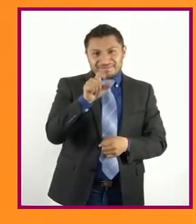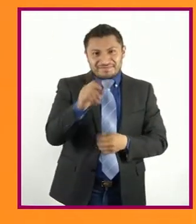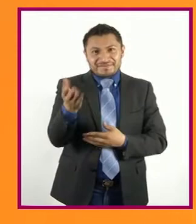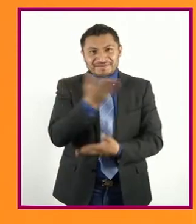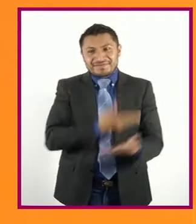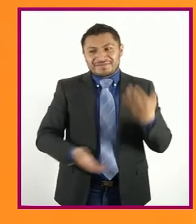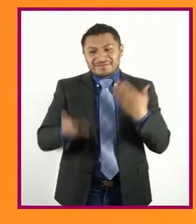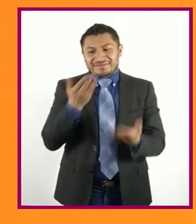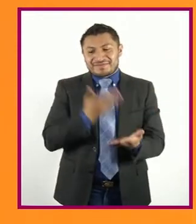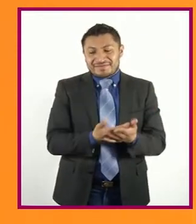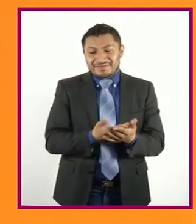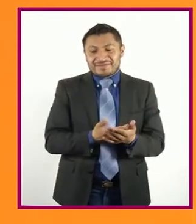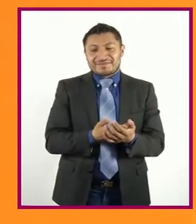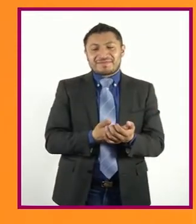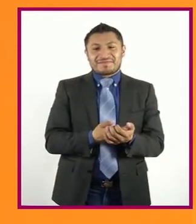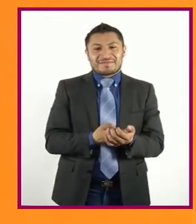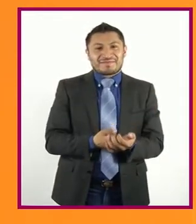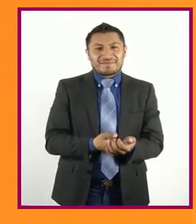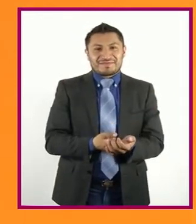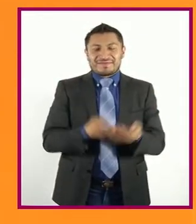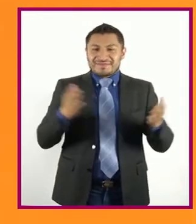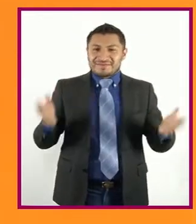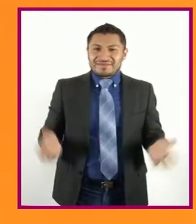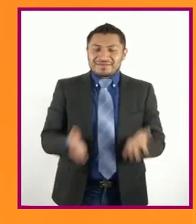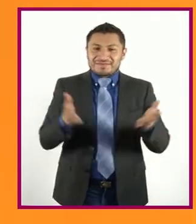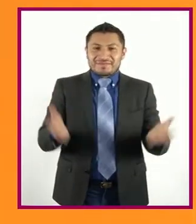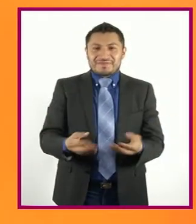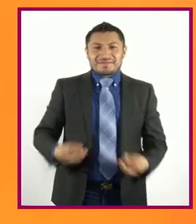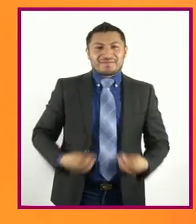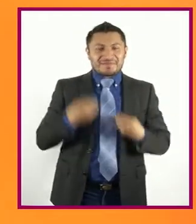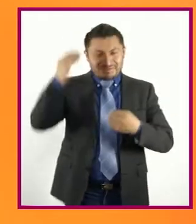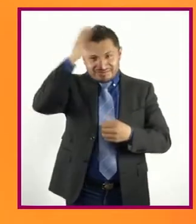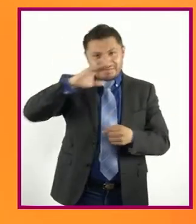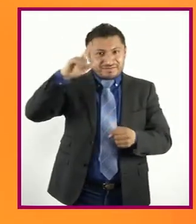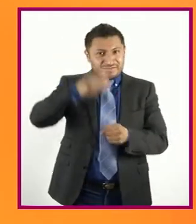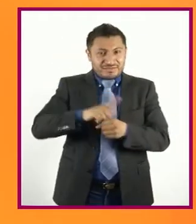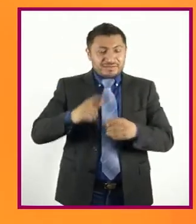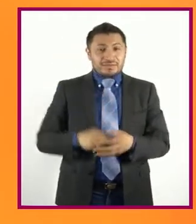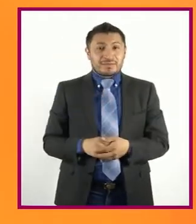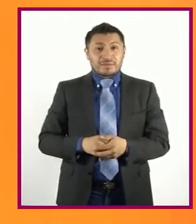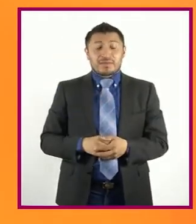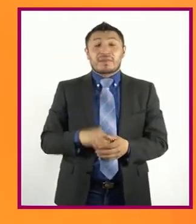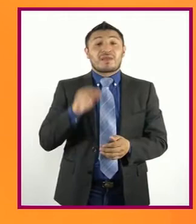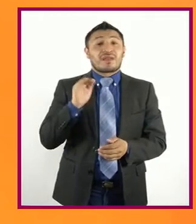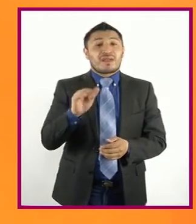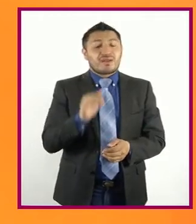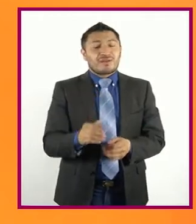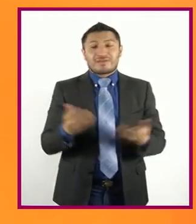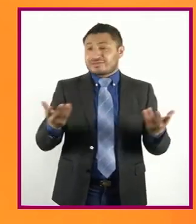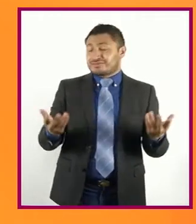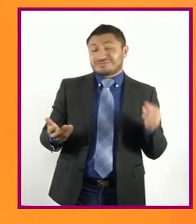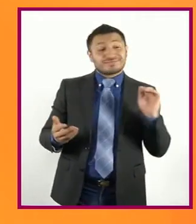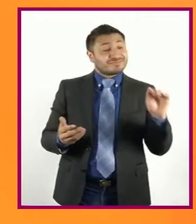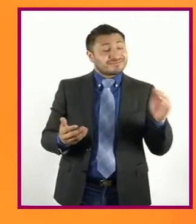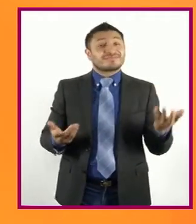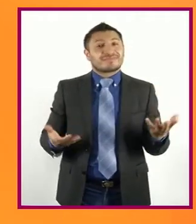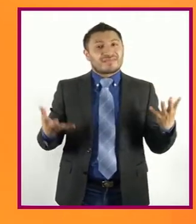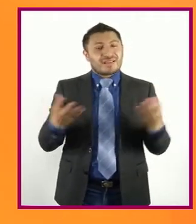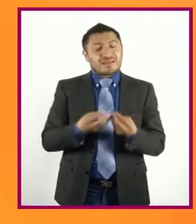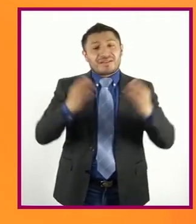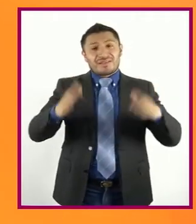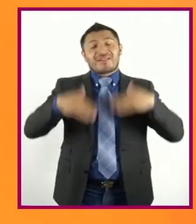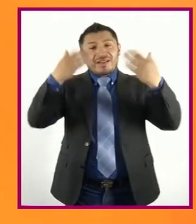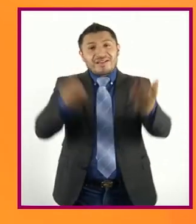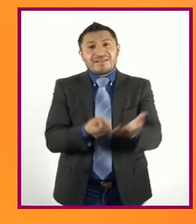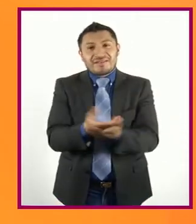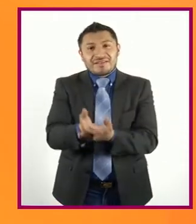Conservar Y promover Su vida cultural Mari Guerrero Vamos afuera Con